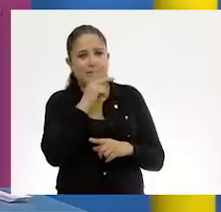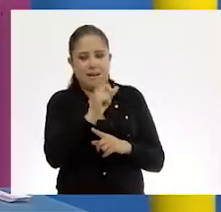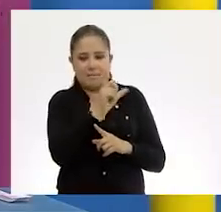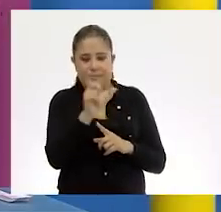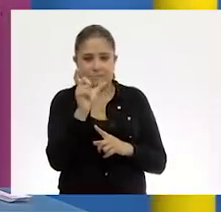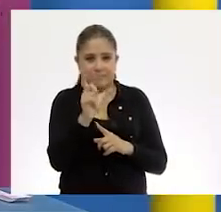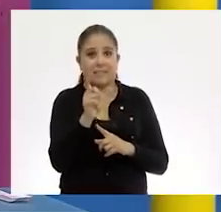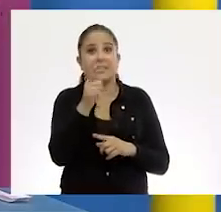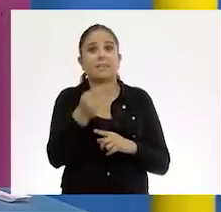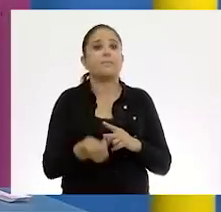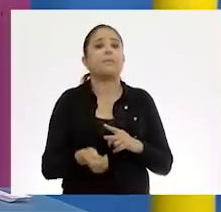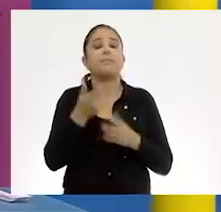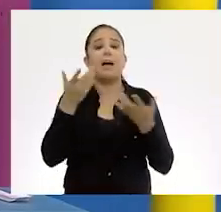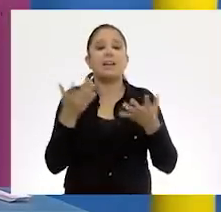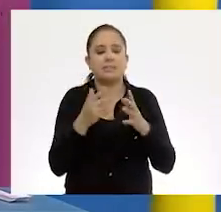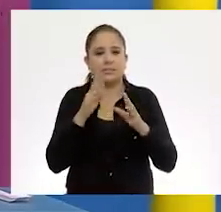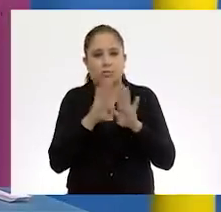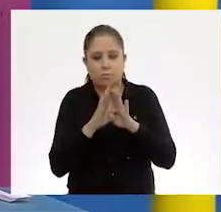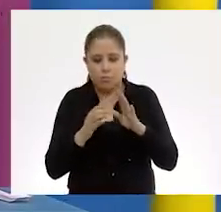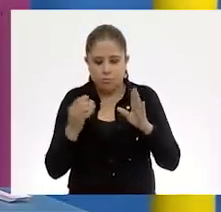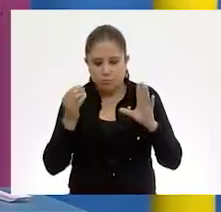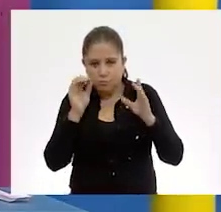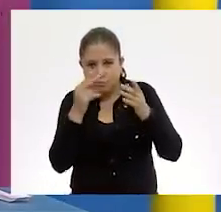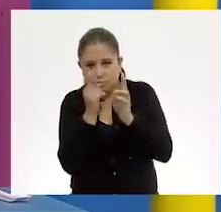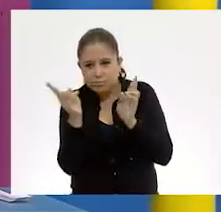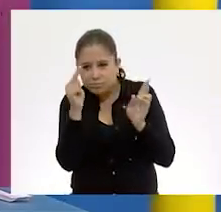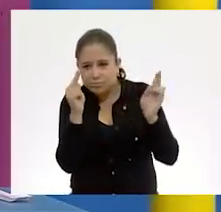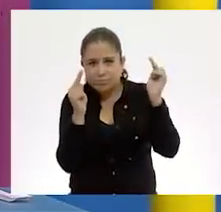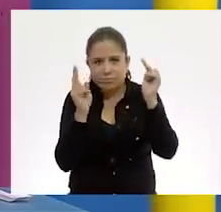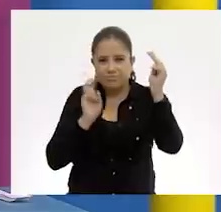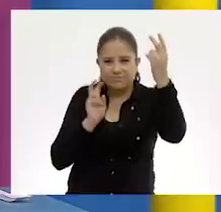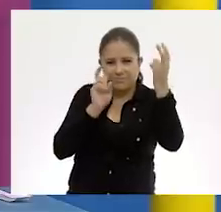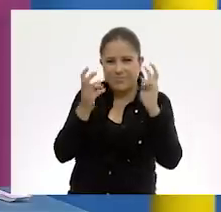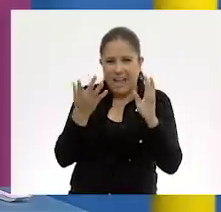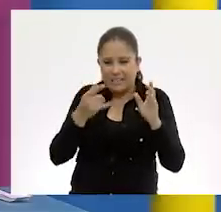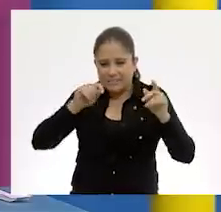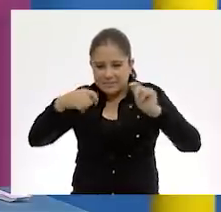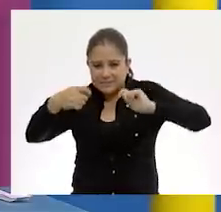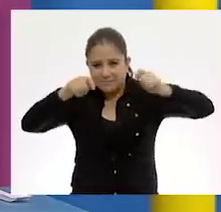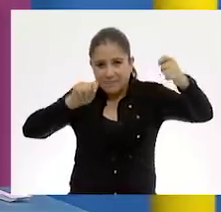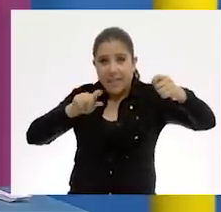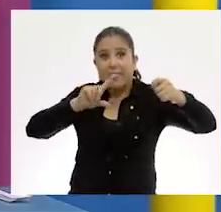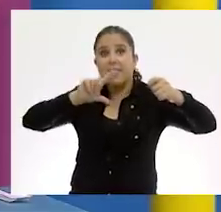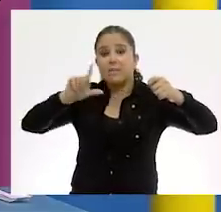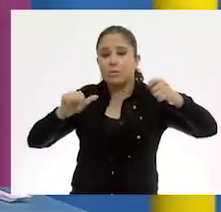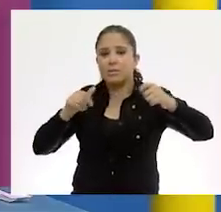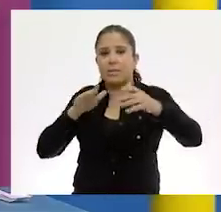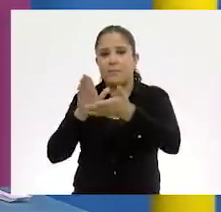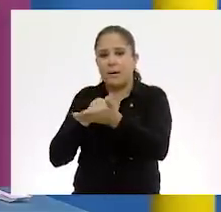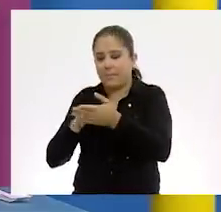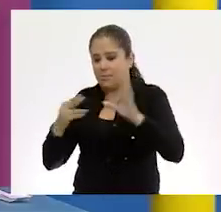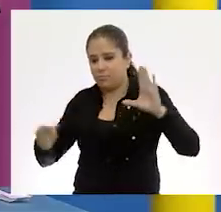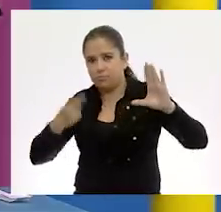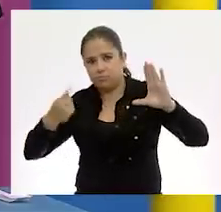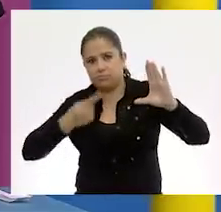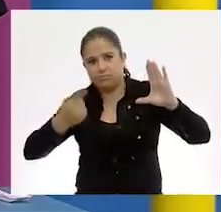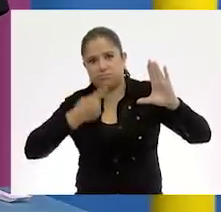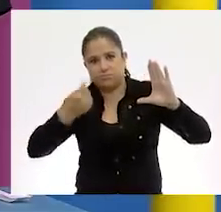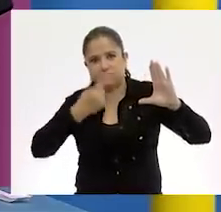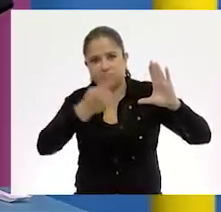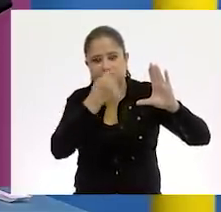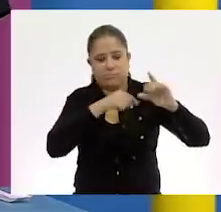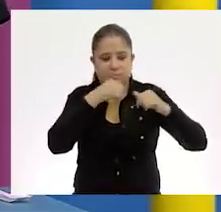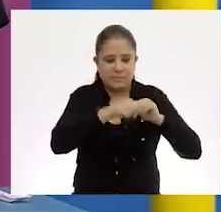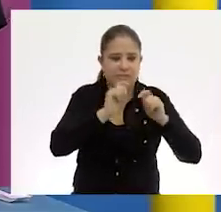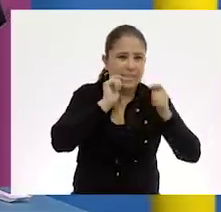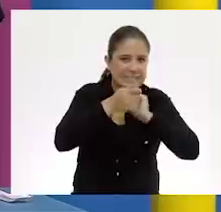pasito fue hacer nuestro soporte o estructura. Nuestro segundo paso va a ser aglutinar y empapelar. Ahorita les voy a